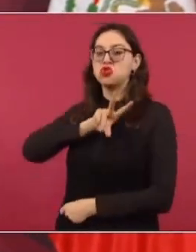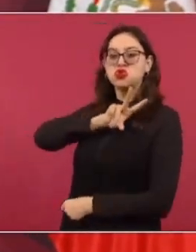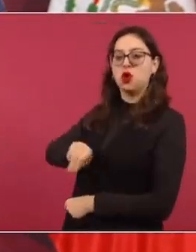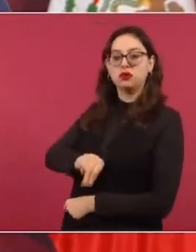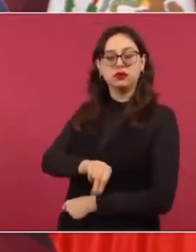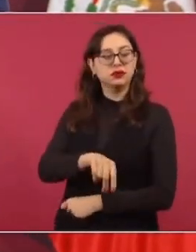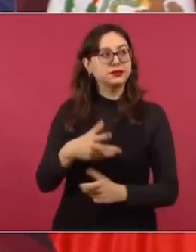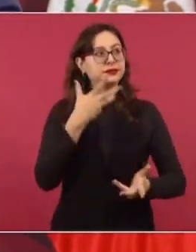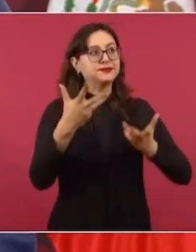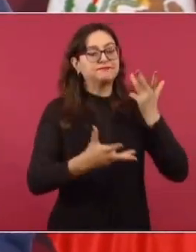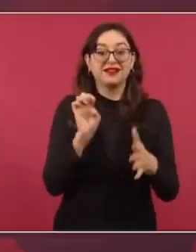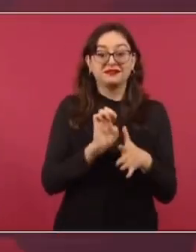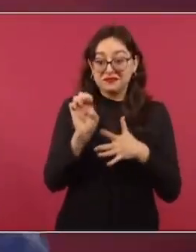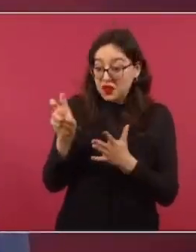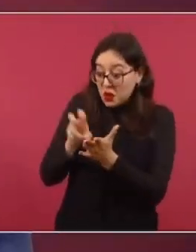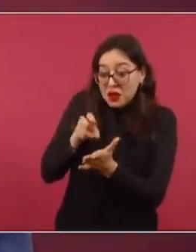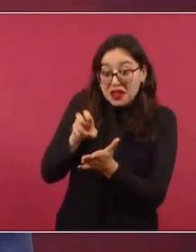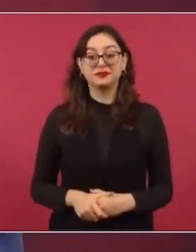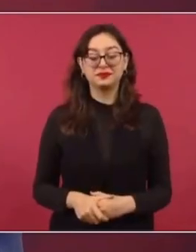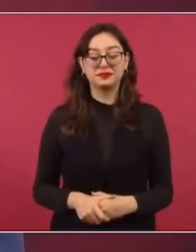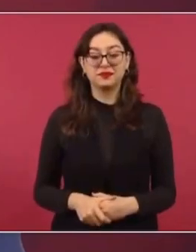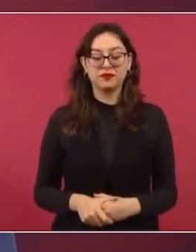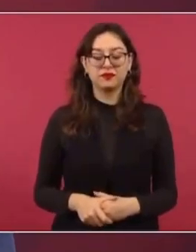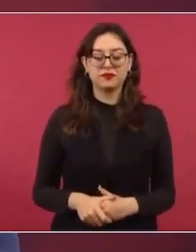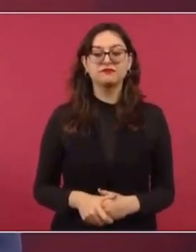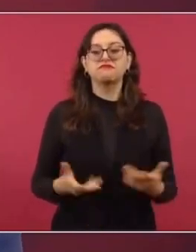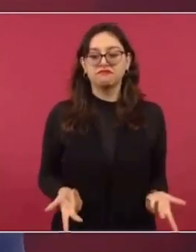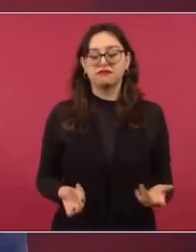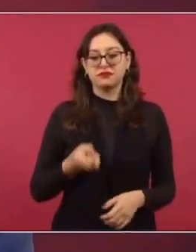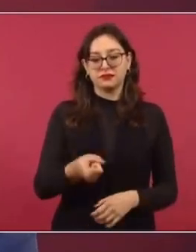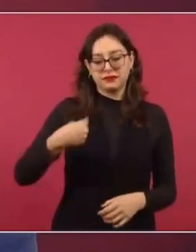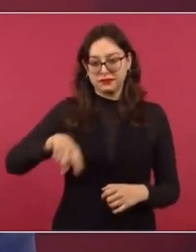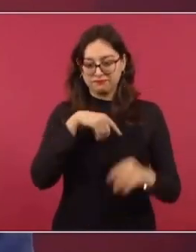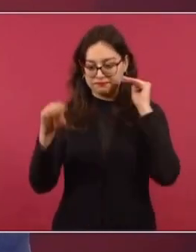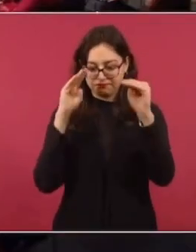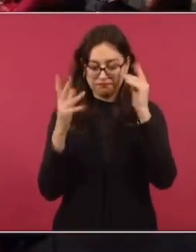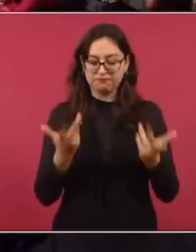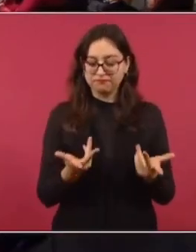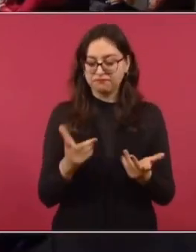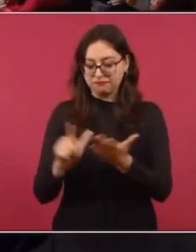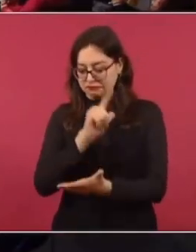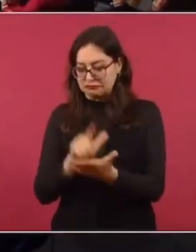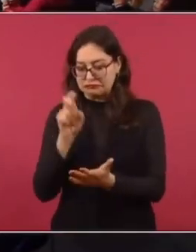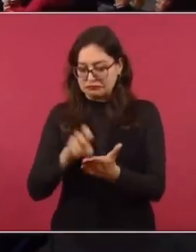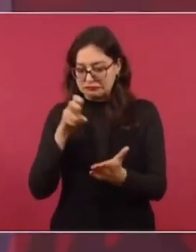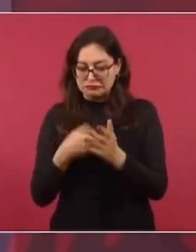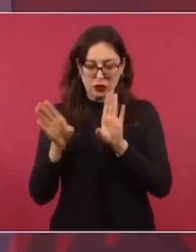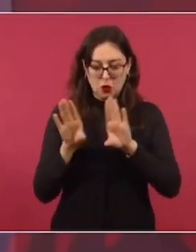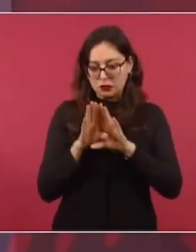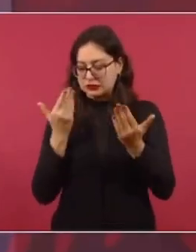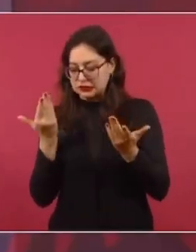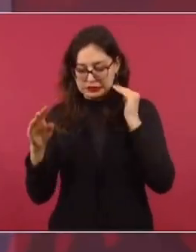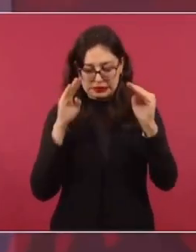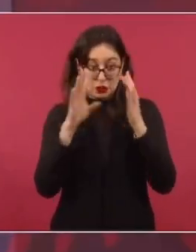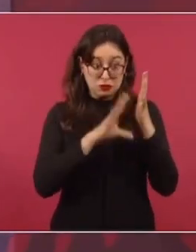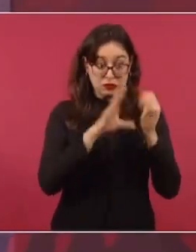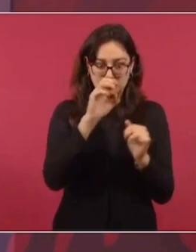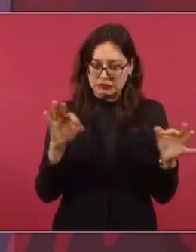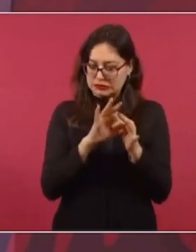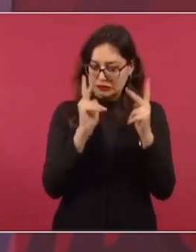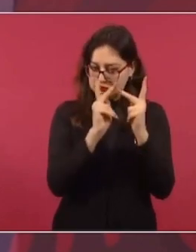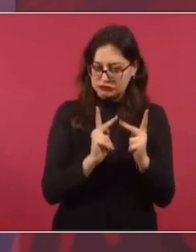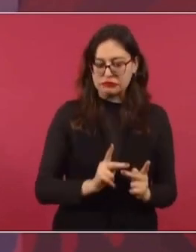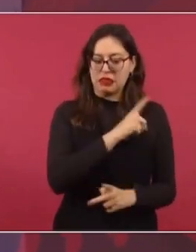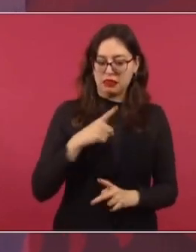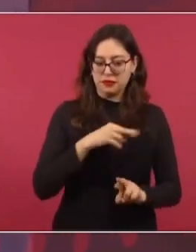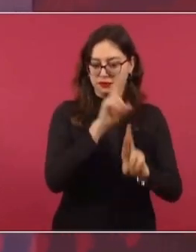reforma a la ley, no a la constitución. Aún así, cuidando, respetando lo que establece la constitución en materia electoral y solo atendiendo